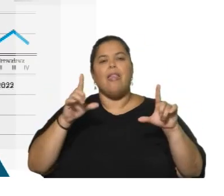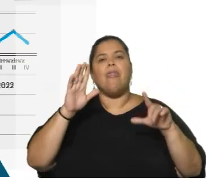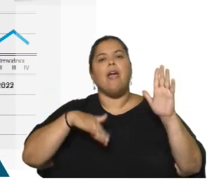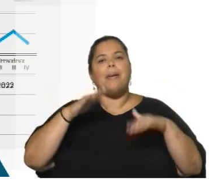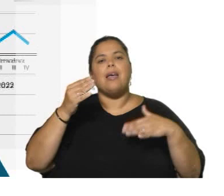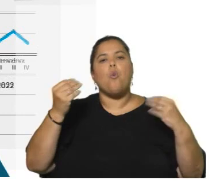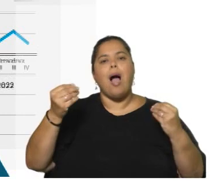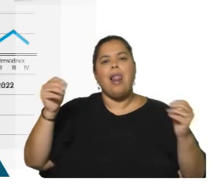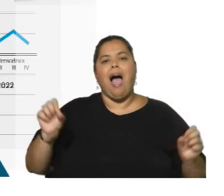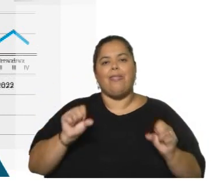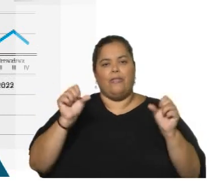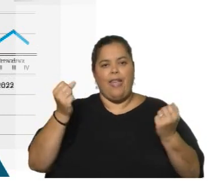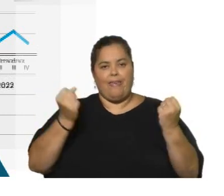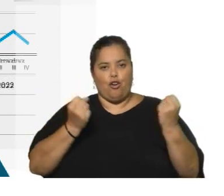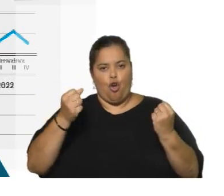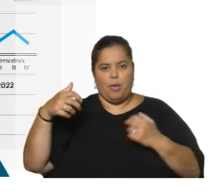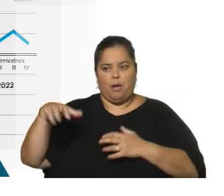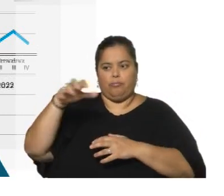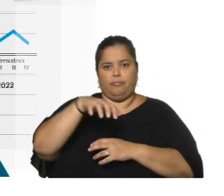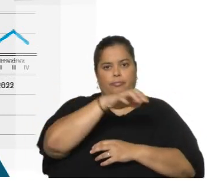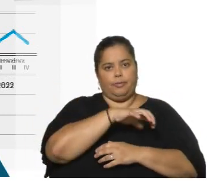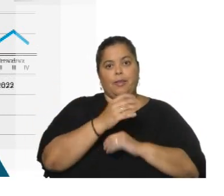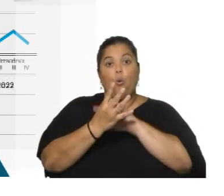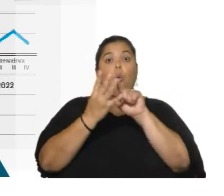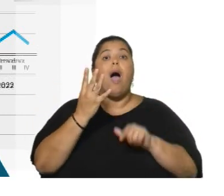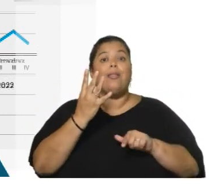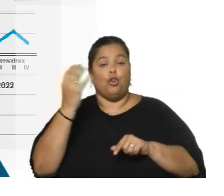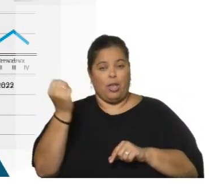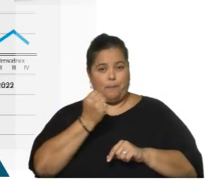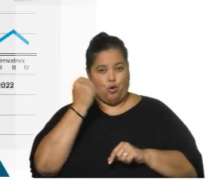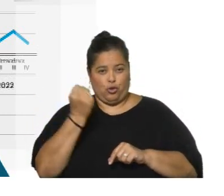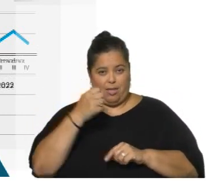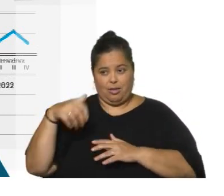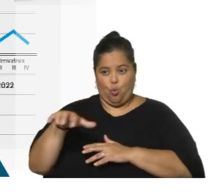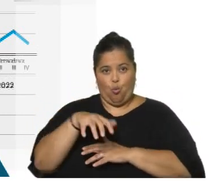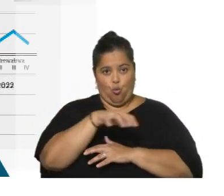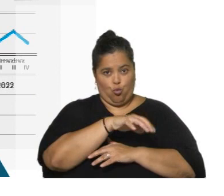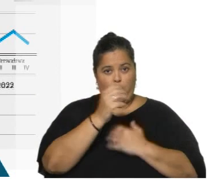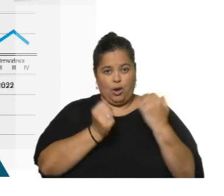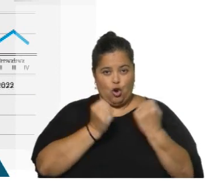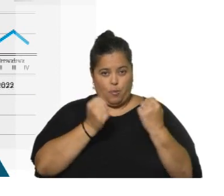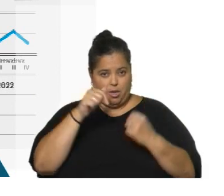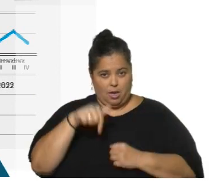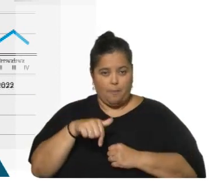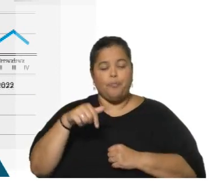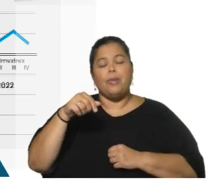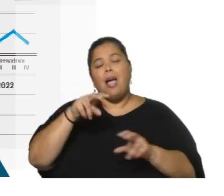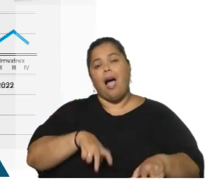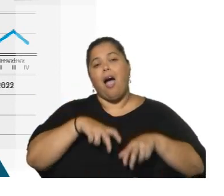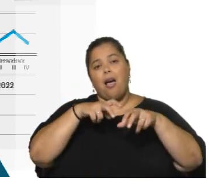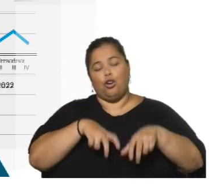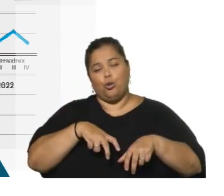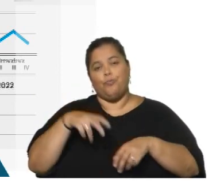económicas. Y acá tenemos cuatro rubros muy importantes de la economía de nuestro país. Agro,